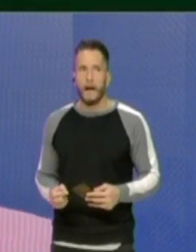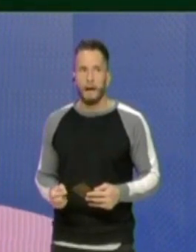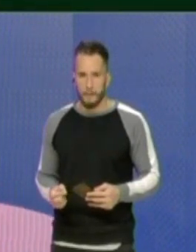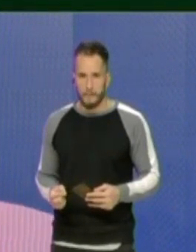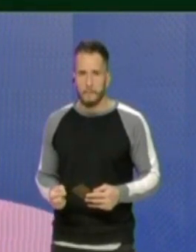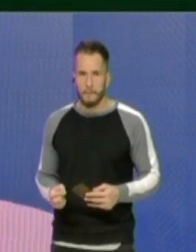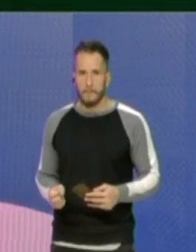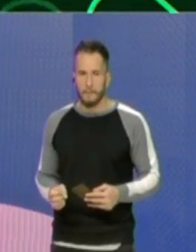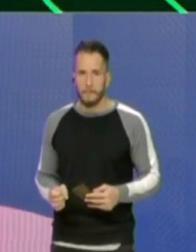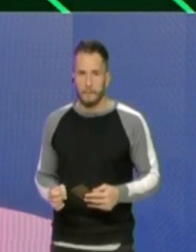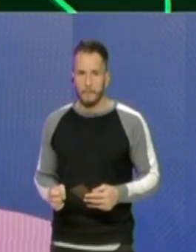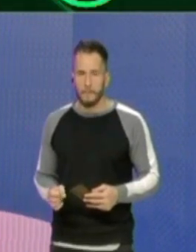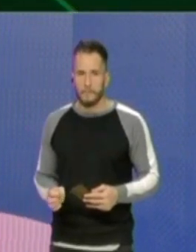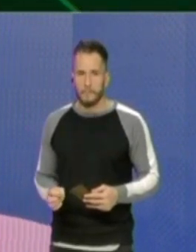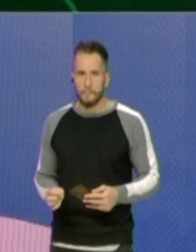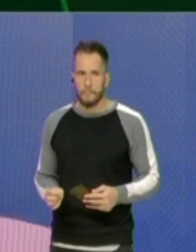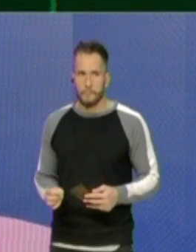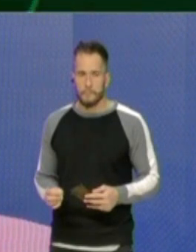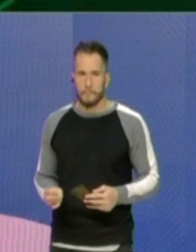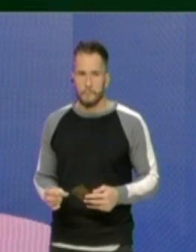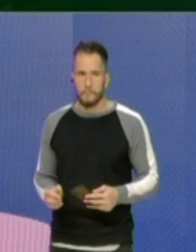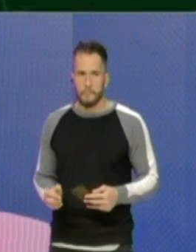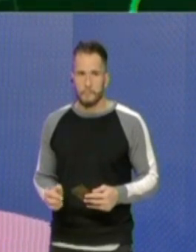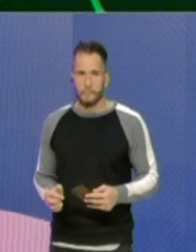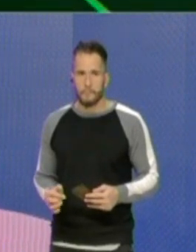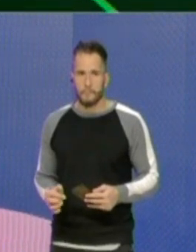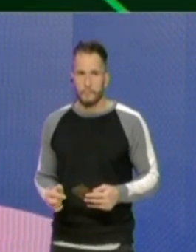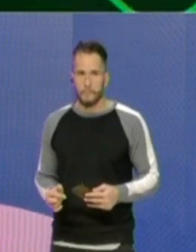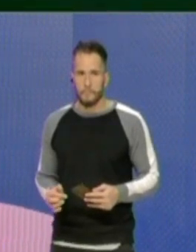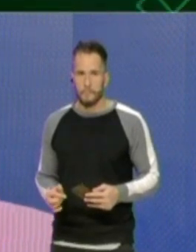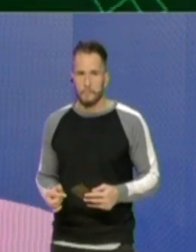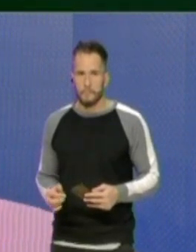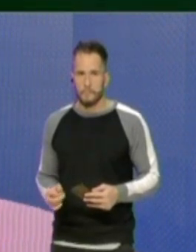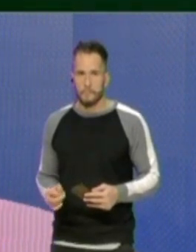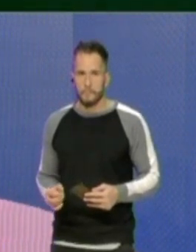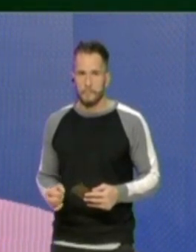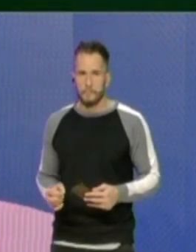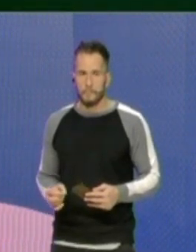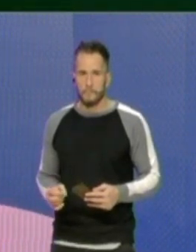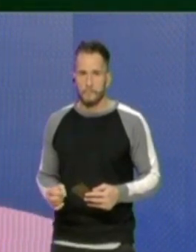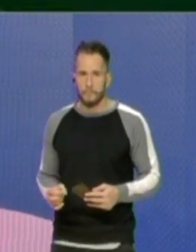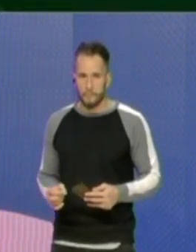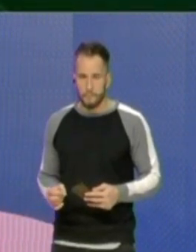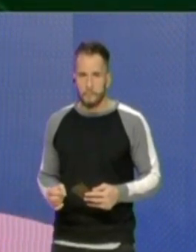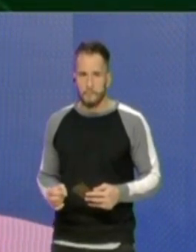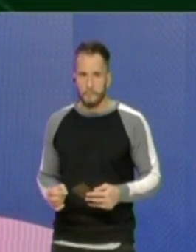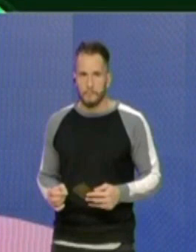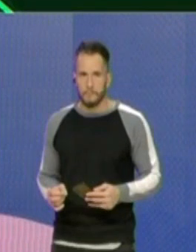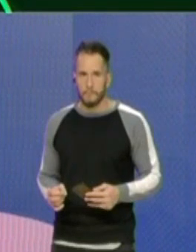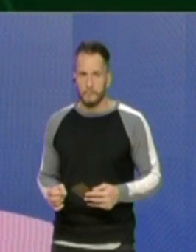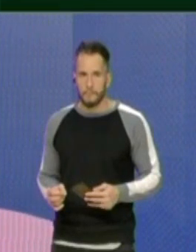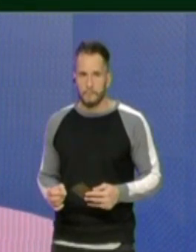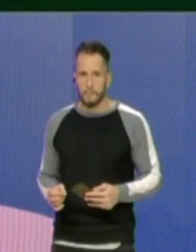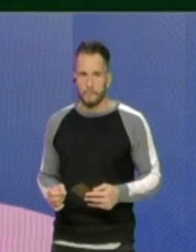de niñas y de niños y pasa a ser solamente de estudiantes externos que viajan todos los días desde